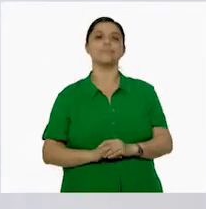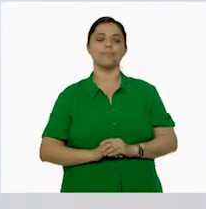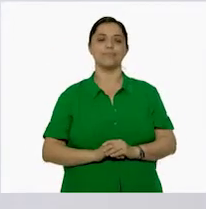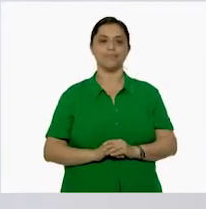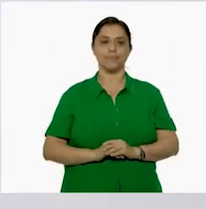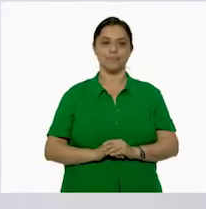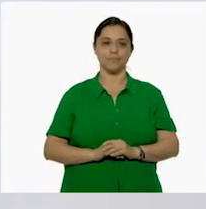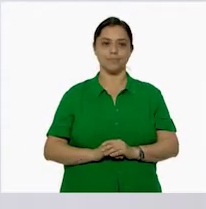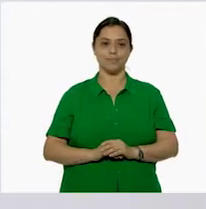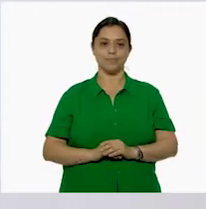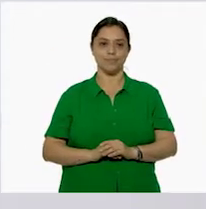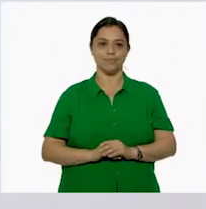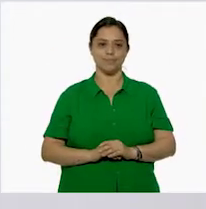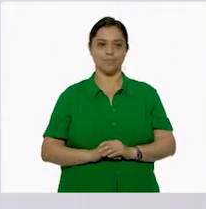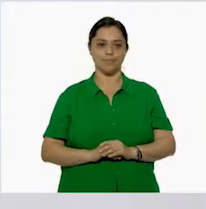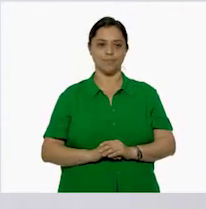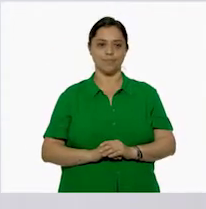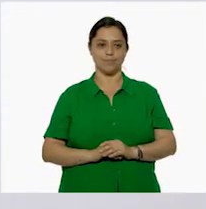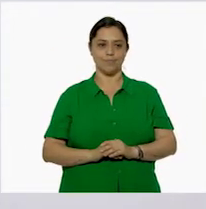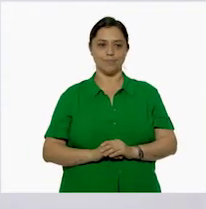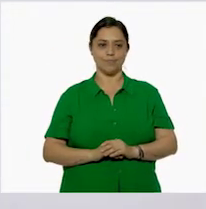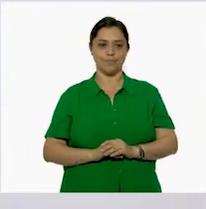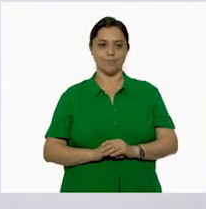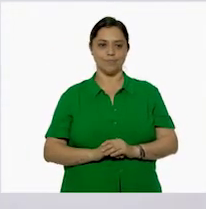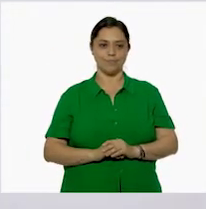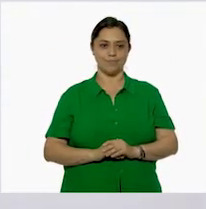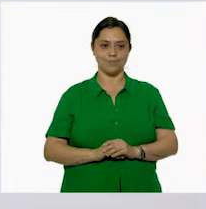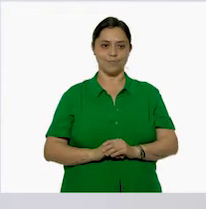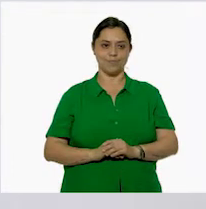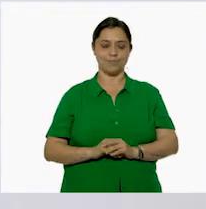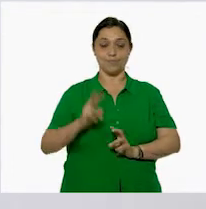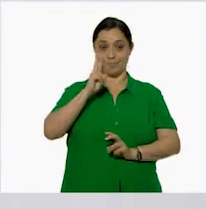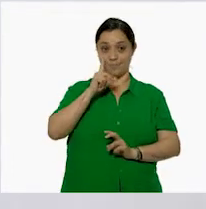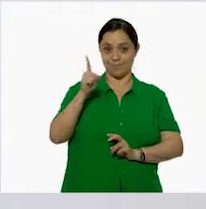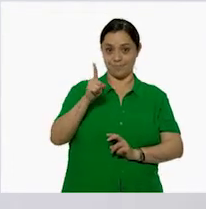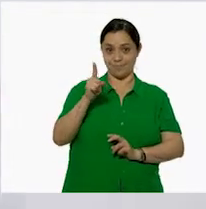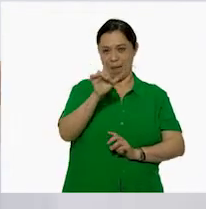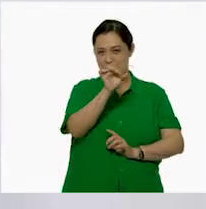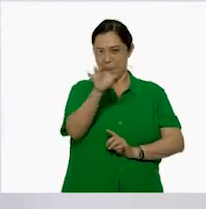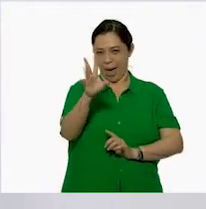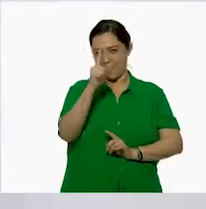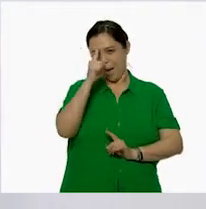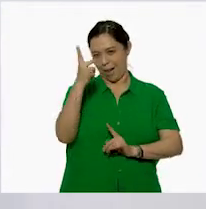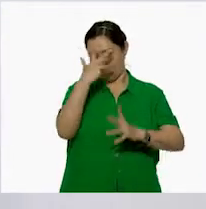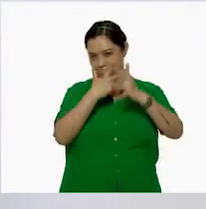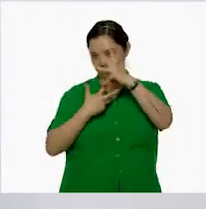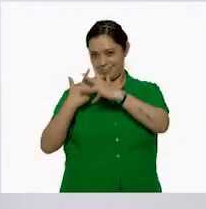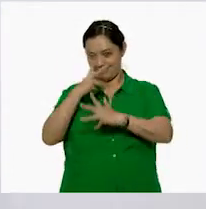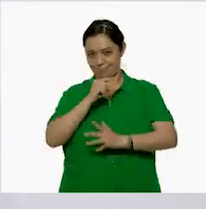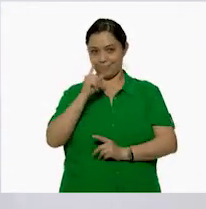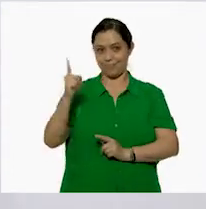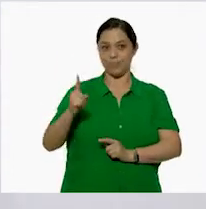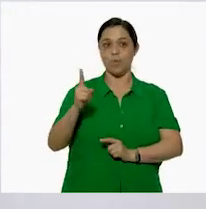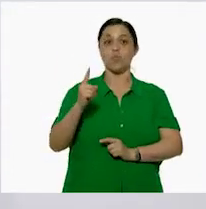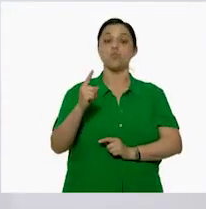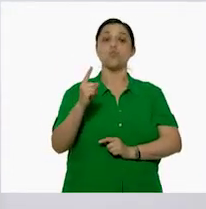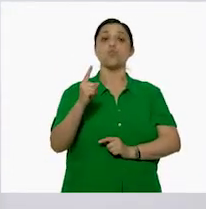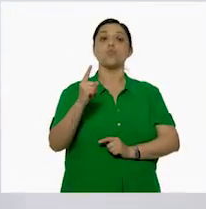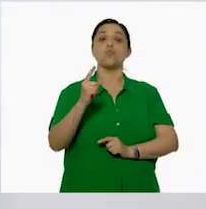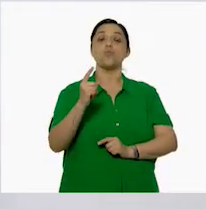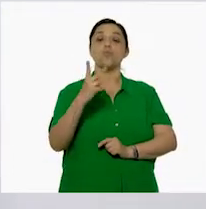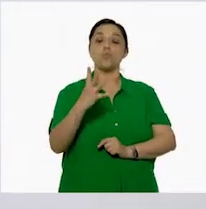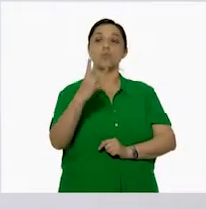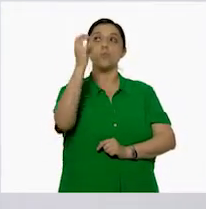Y vamos a utilizar tu estrategia, Jenny. De una flechita. 4 más 0.